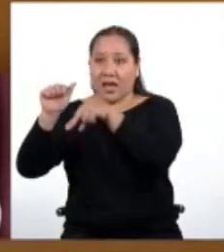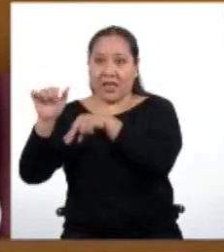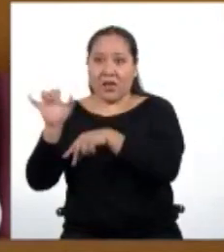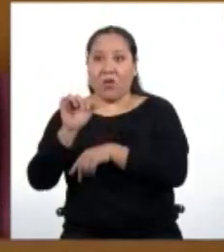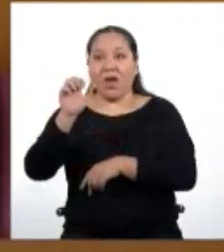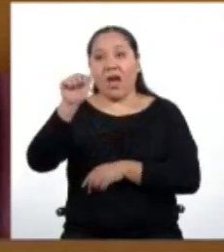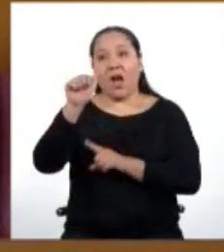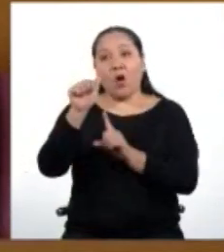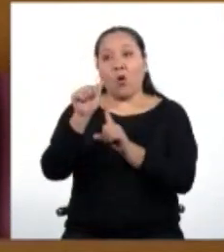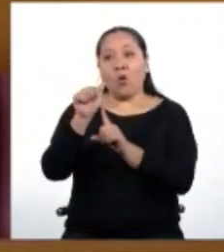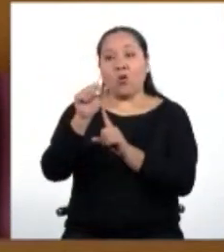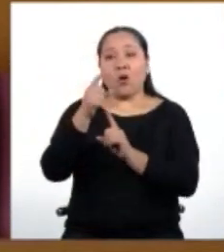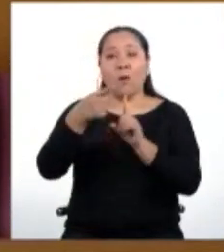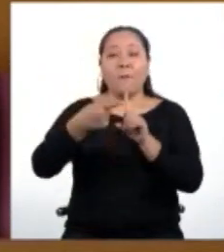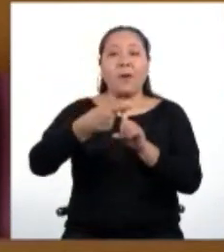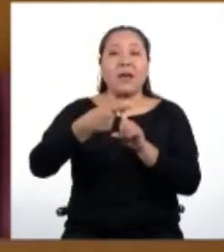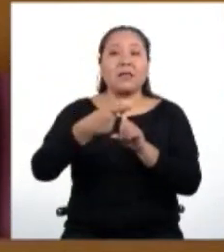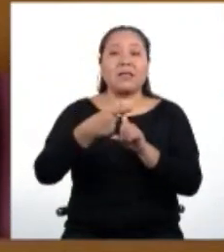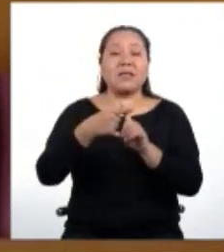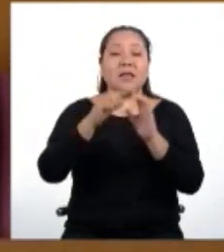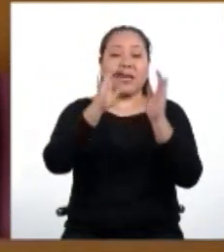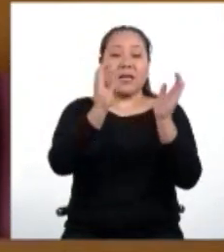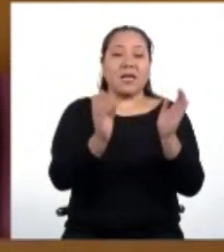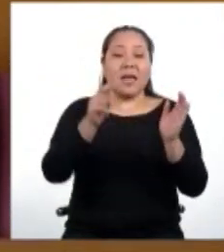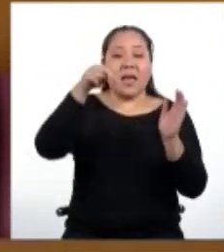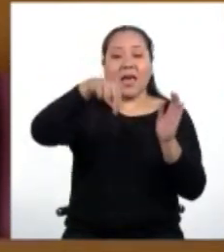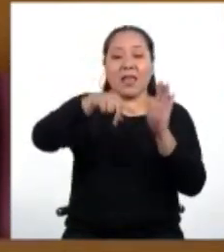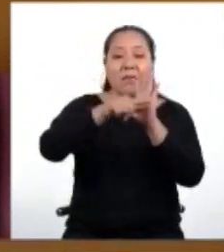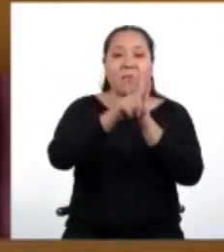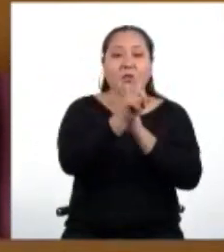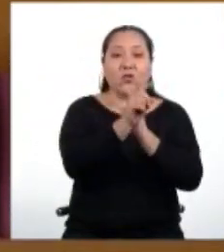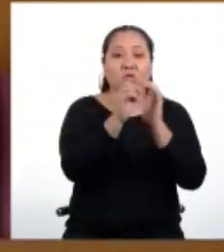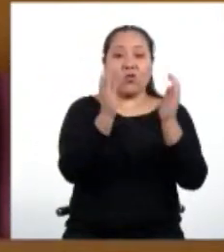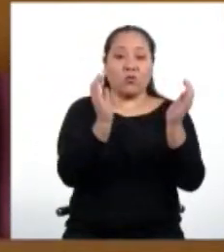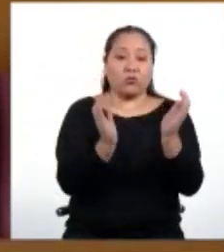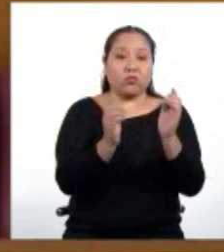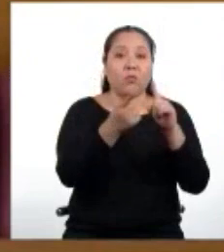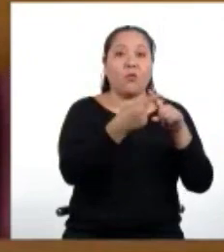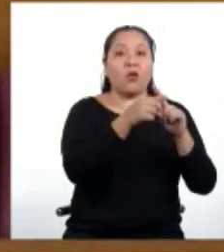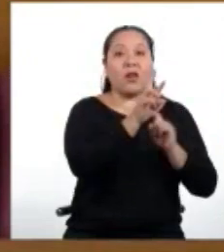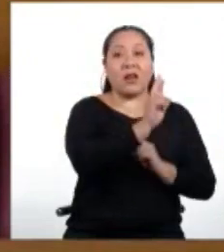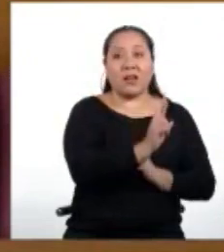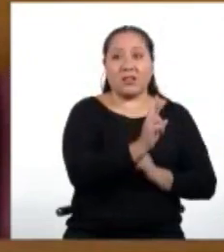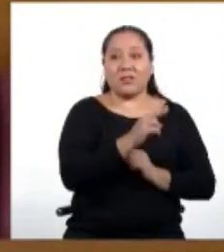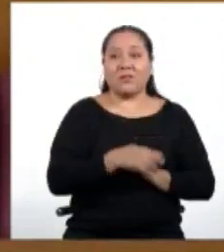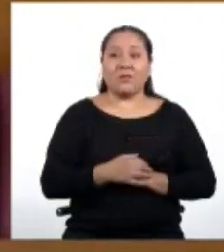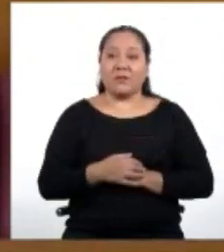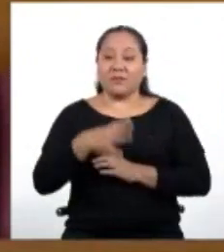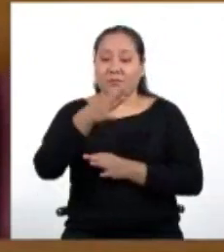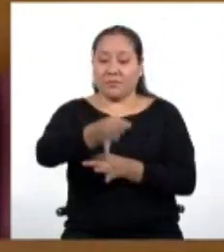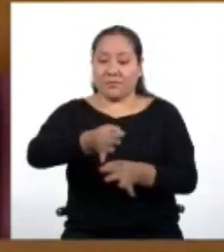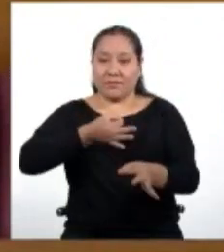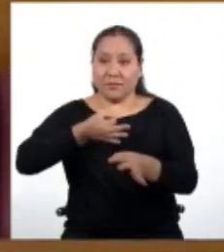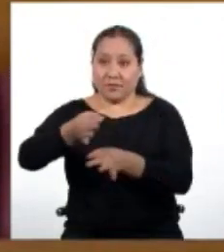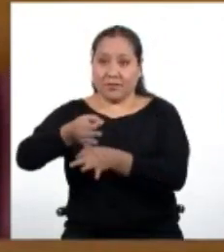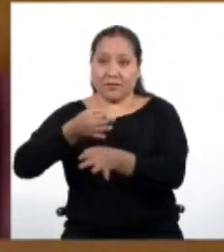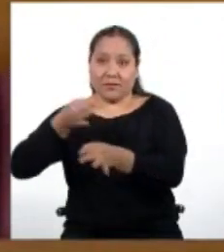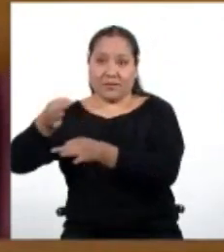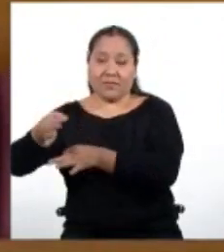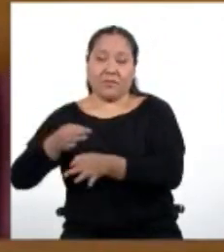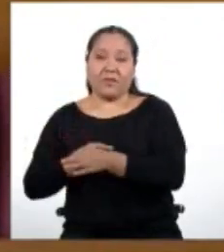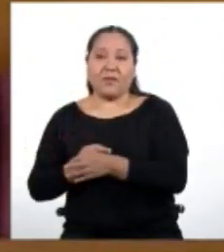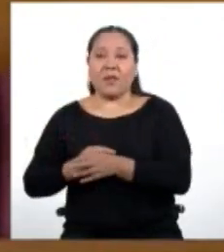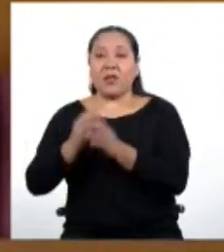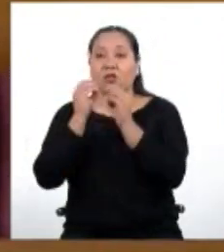1 más n-1 por la razón. Y, para reemplazar su valor y resolver